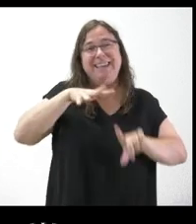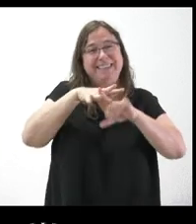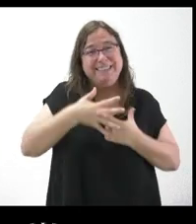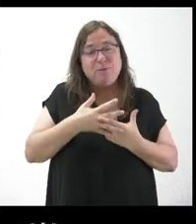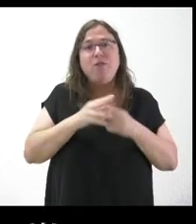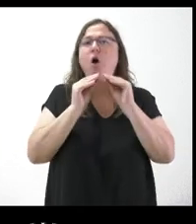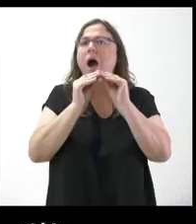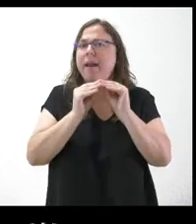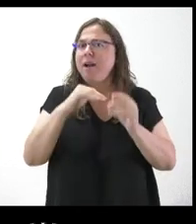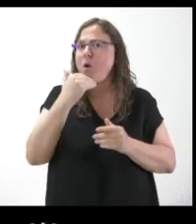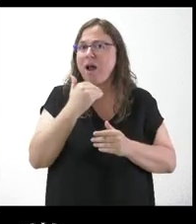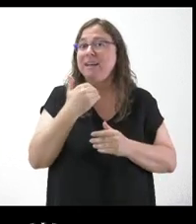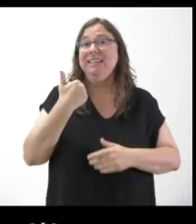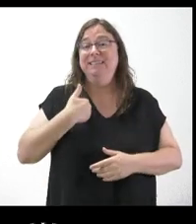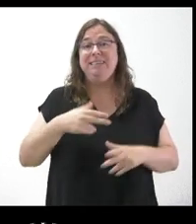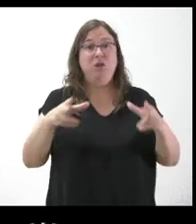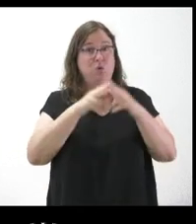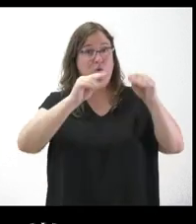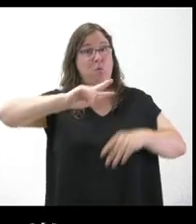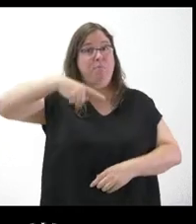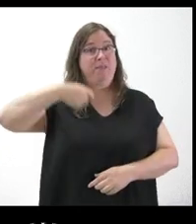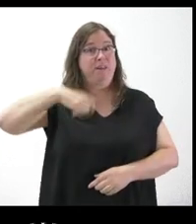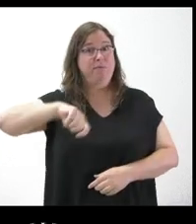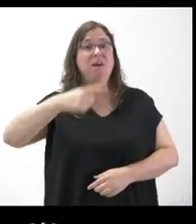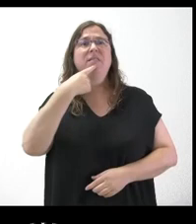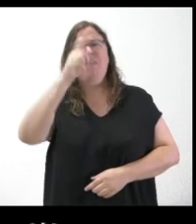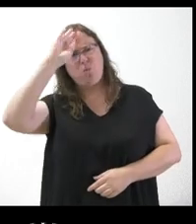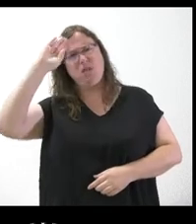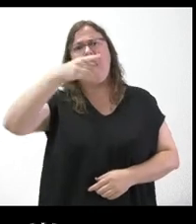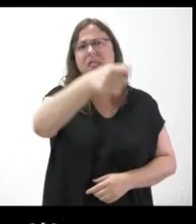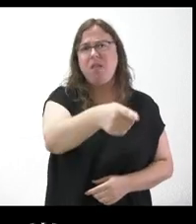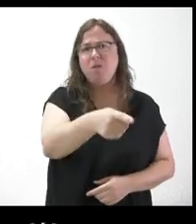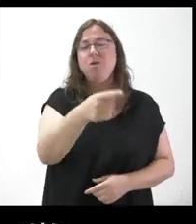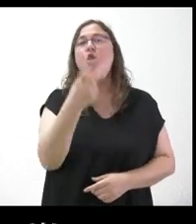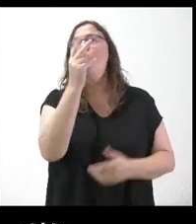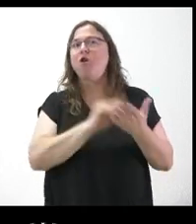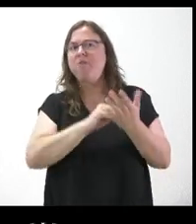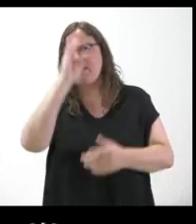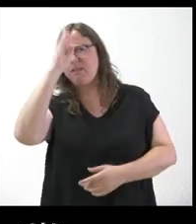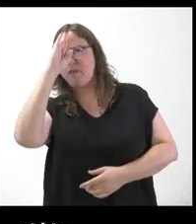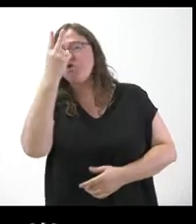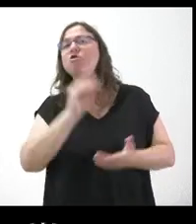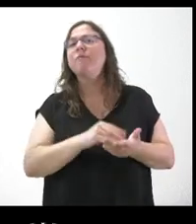arreglo después de que su socio y vicepresidente les haya acusado de traicionarles, al menos en dos ocasiones. Gracias.